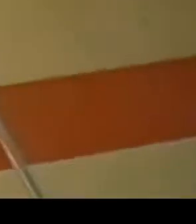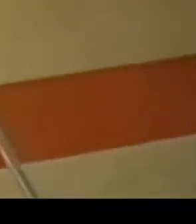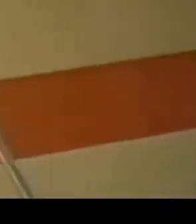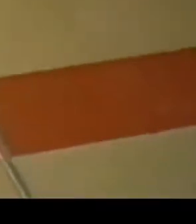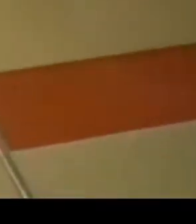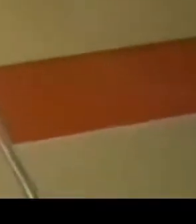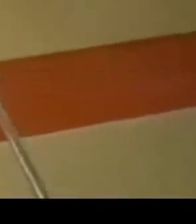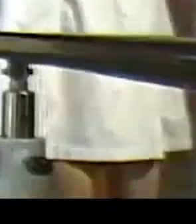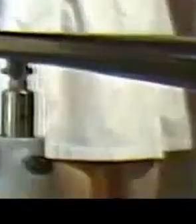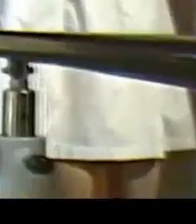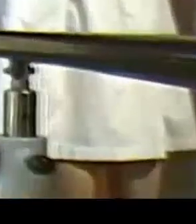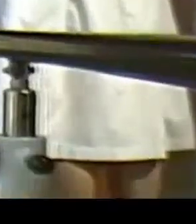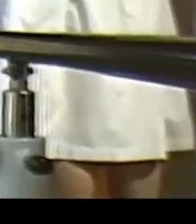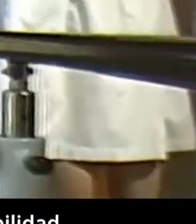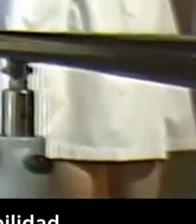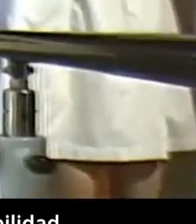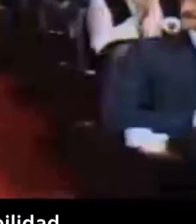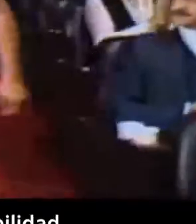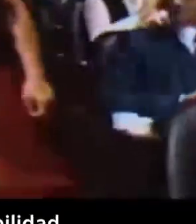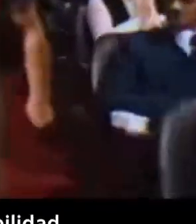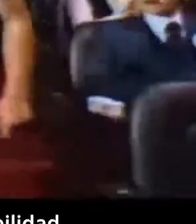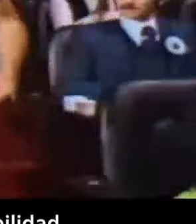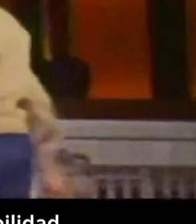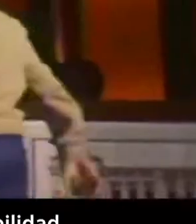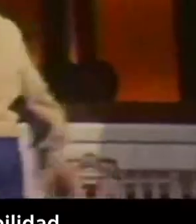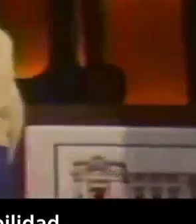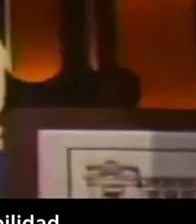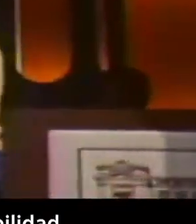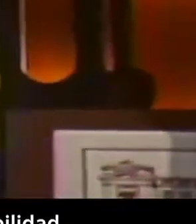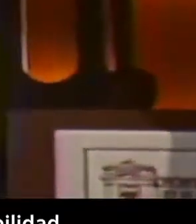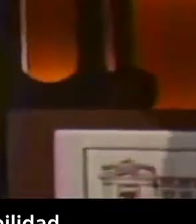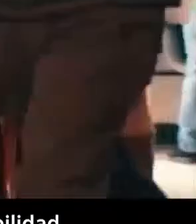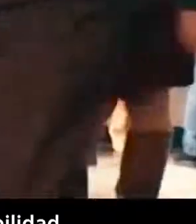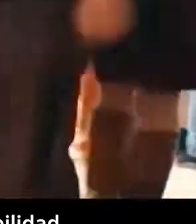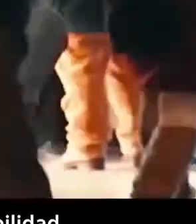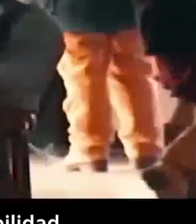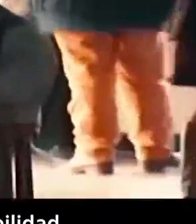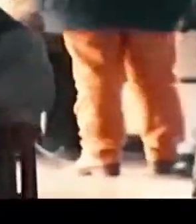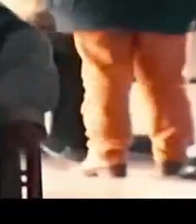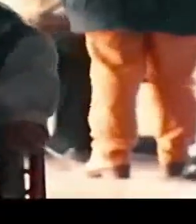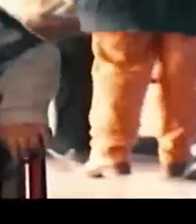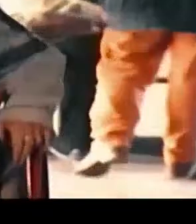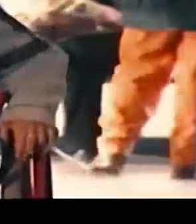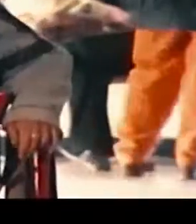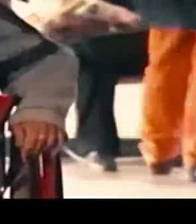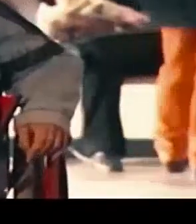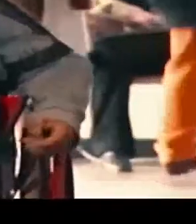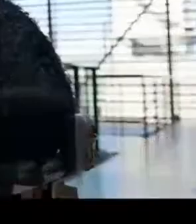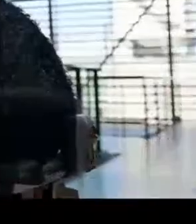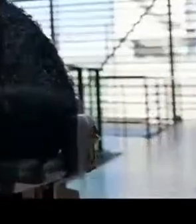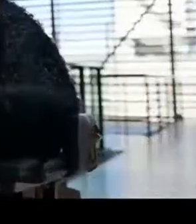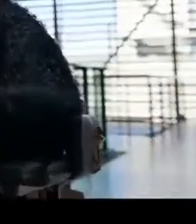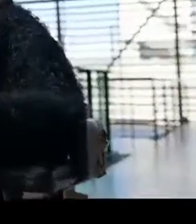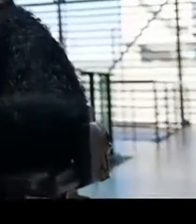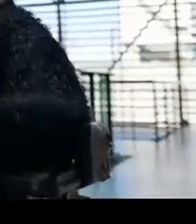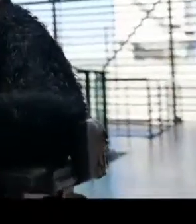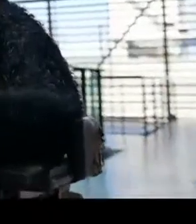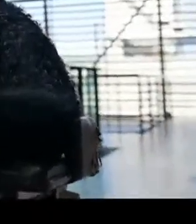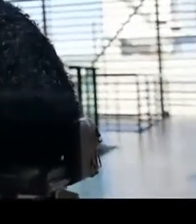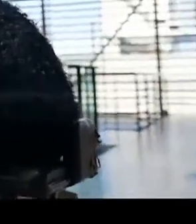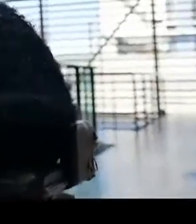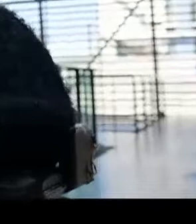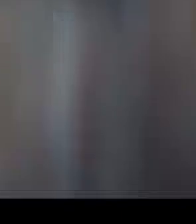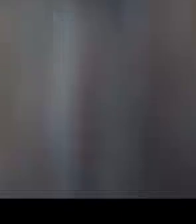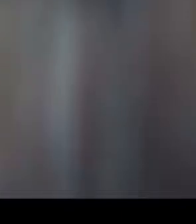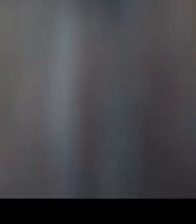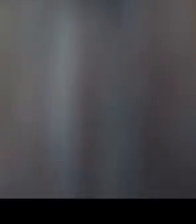nuestro país también iba cambiando. Empezamos a hablar de integración, de accesibilidad, de igualdad de oportunidades. Hoy,